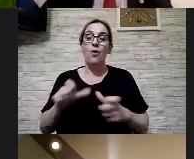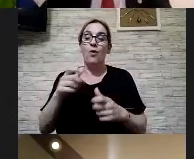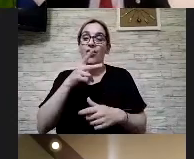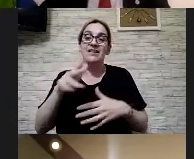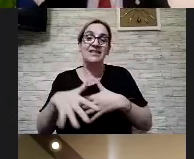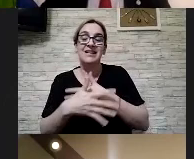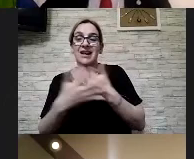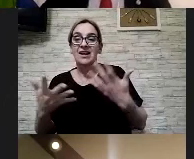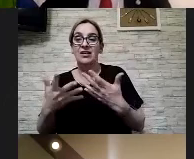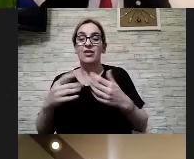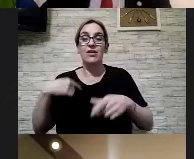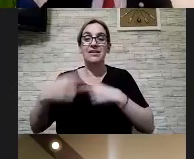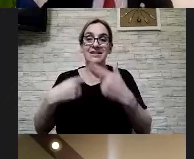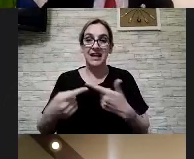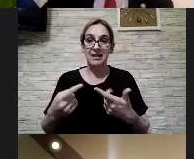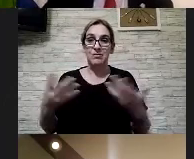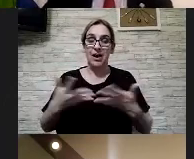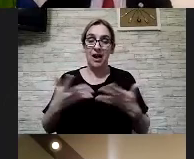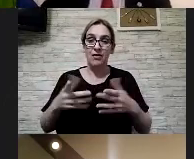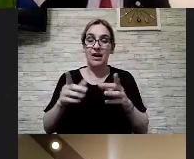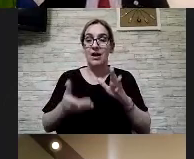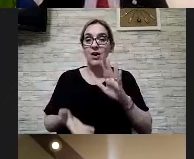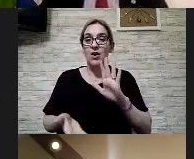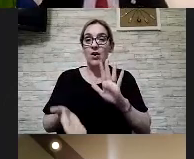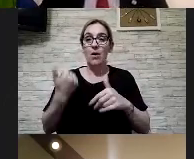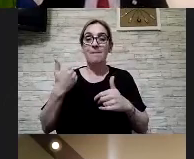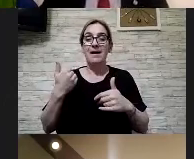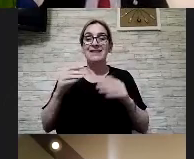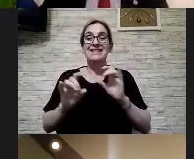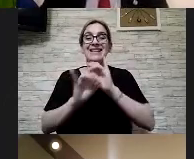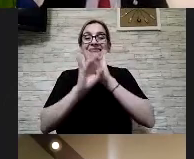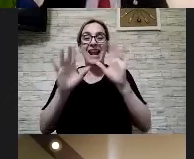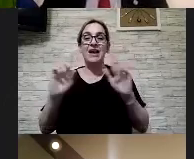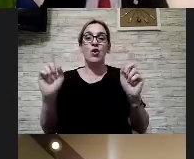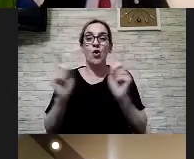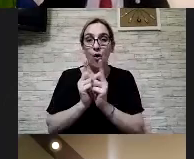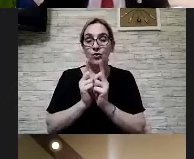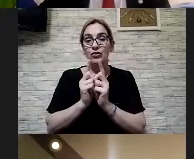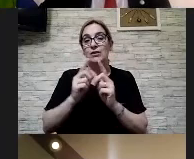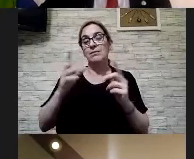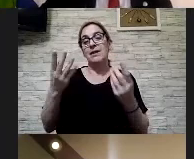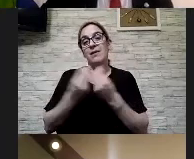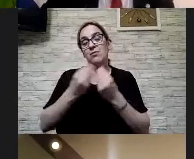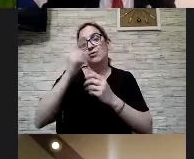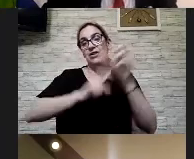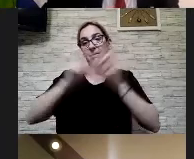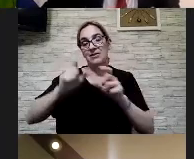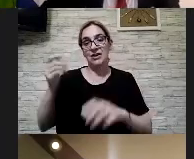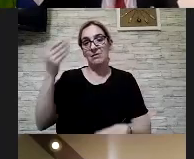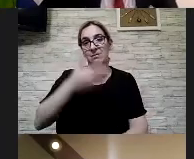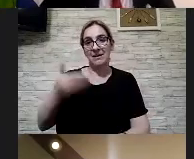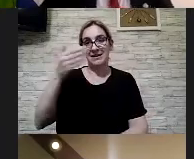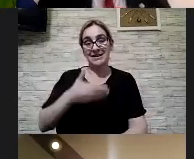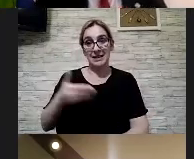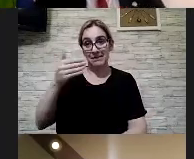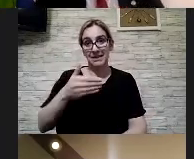ahí les pedimos en esto ser lo más claros breves posibles para que la mayor cantidad de personas pueda participar vamos a